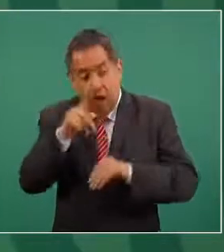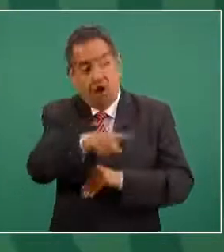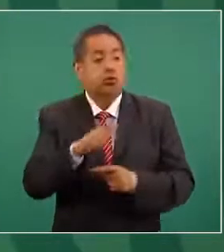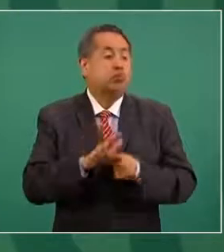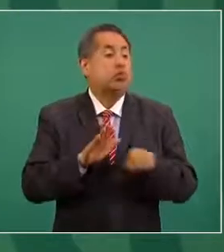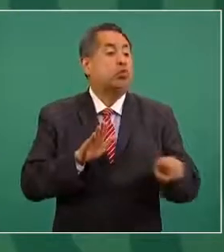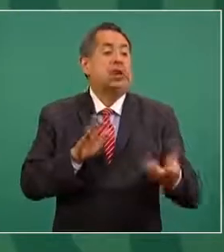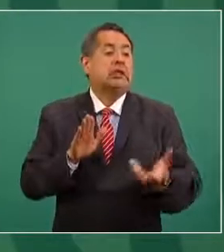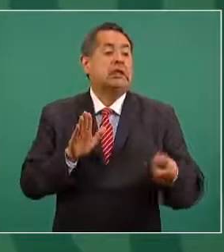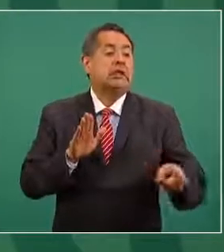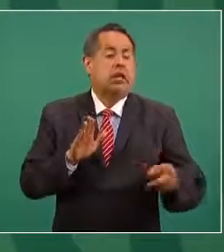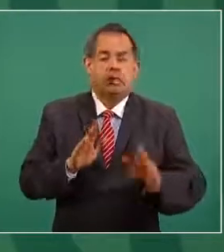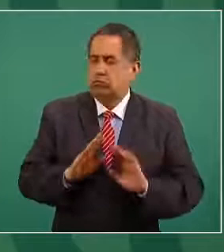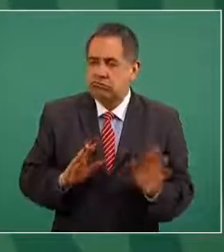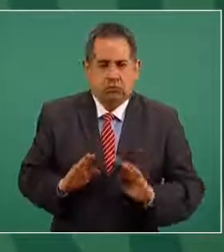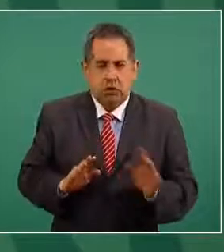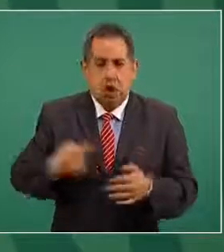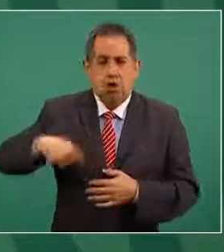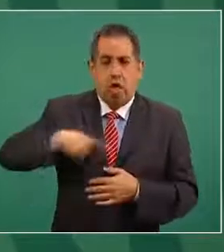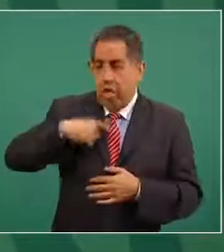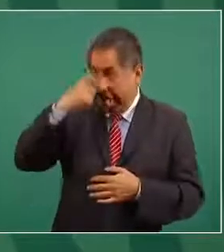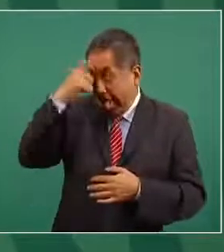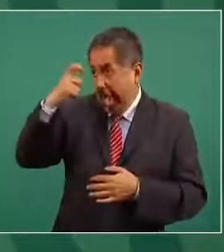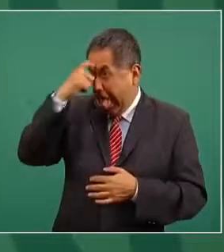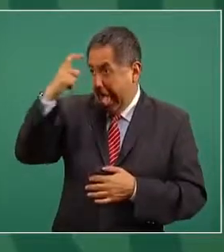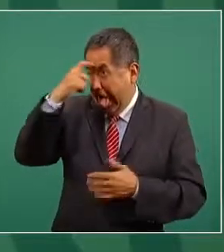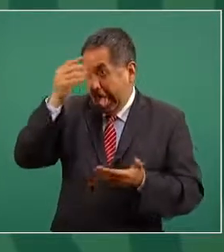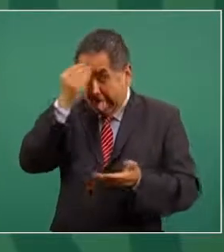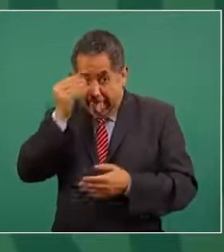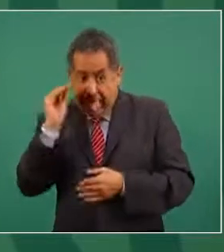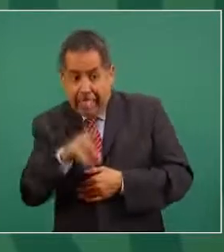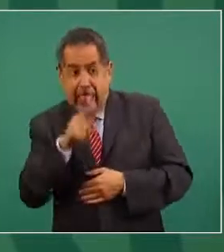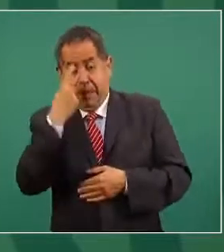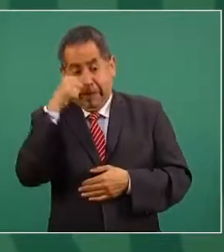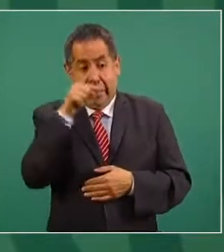vamos a inventar nada tenemos